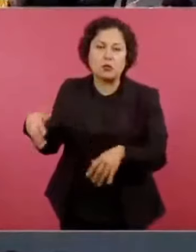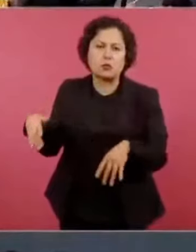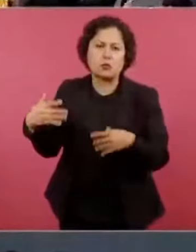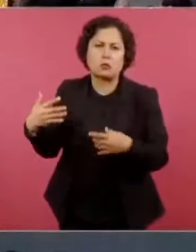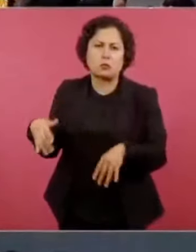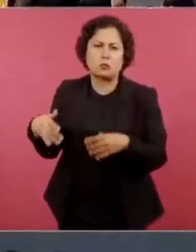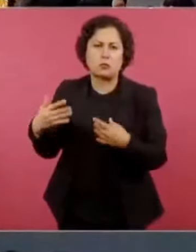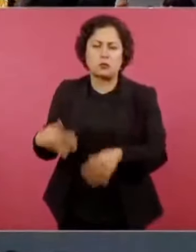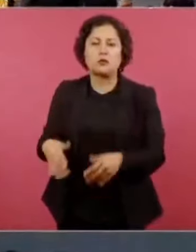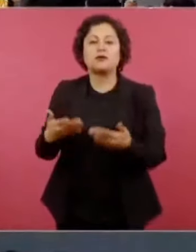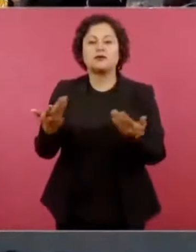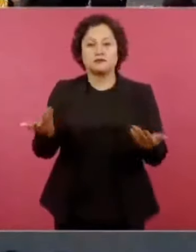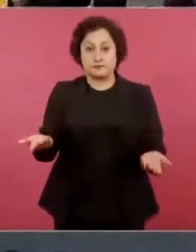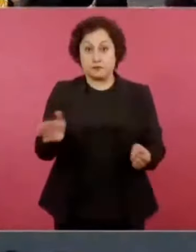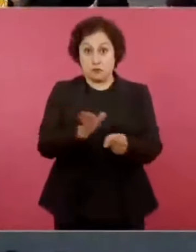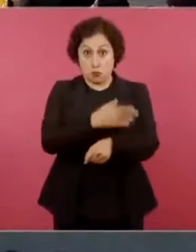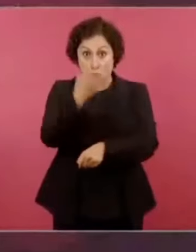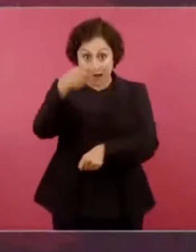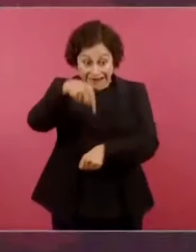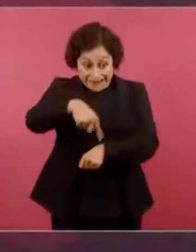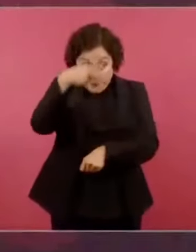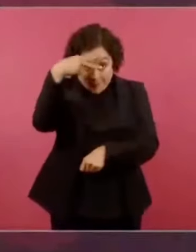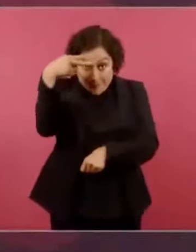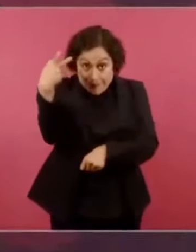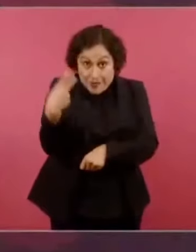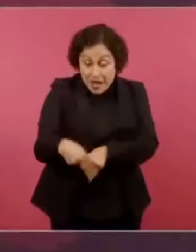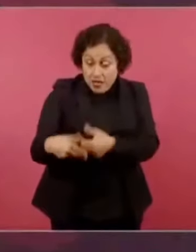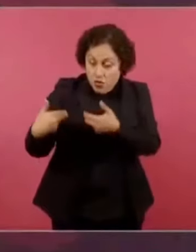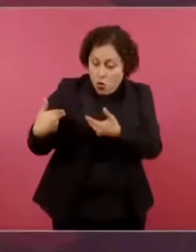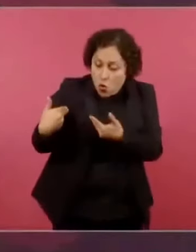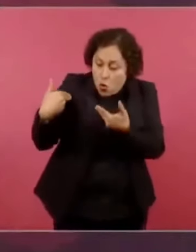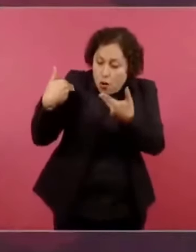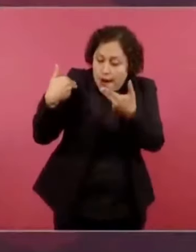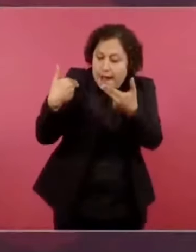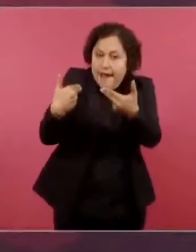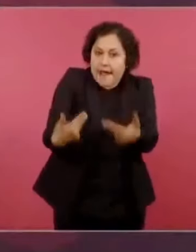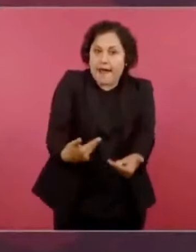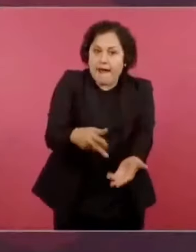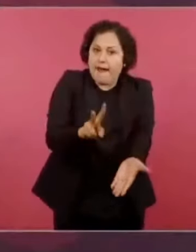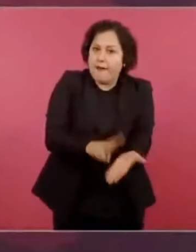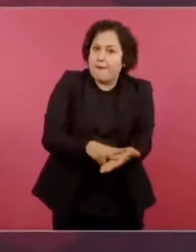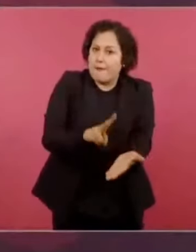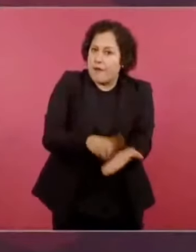que no la pudo eclipsar la corrupción